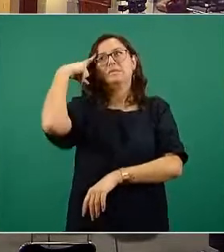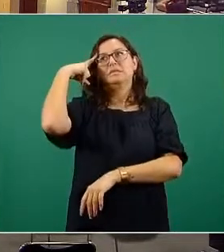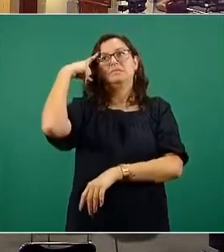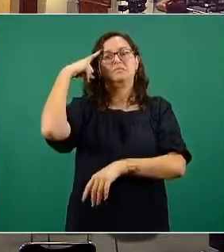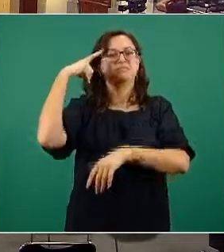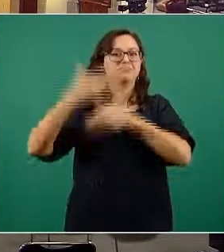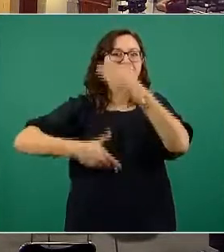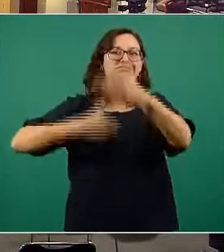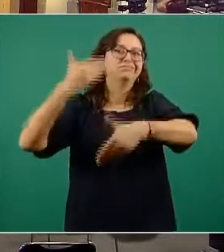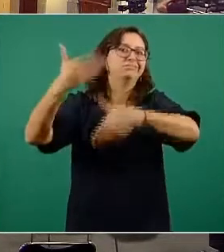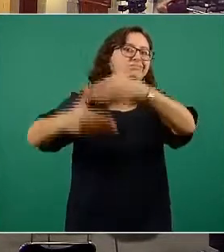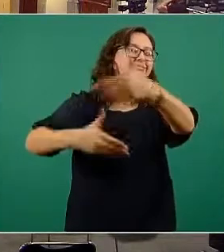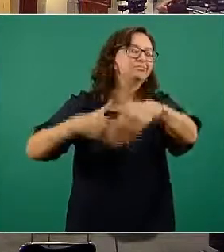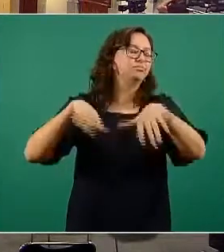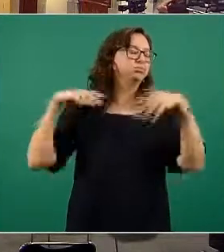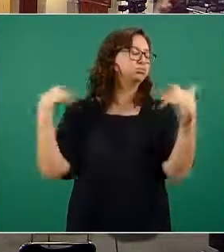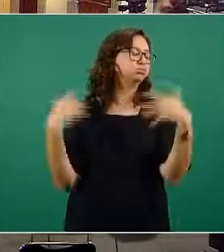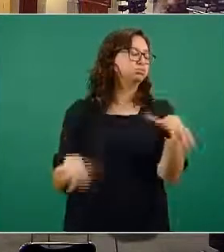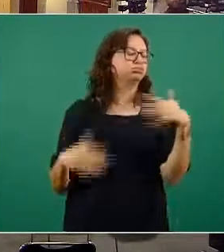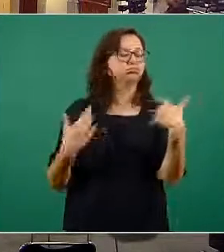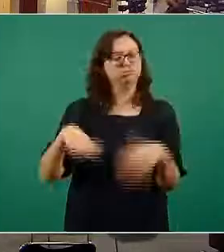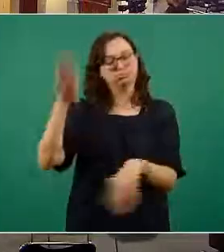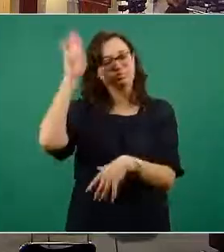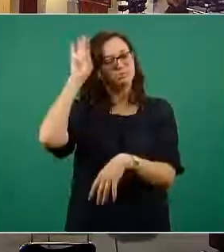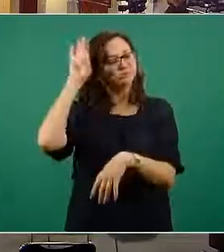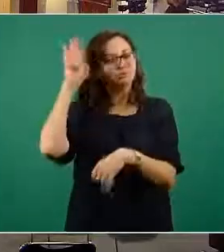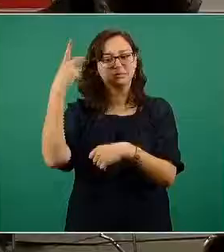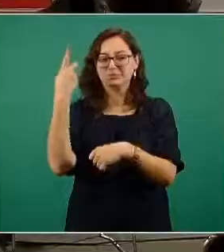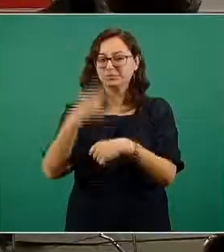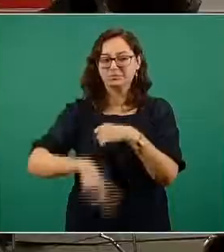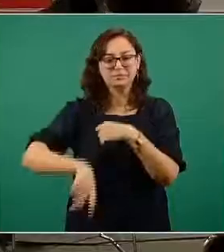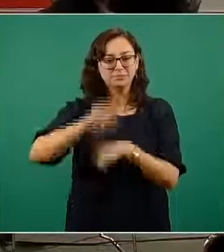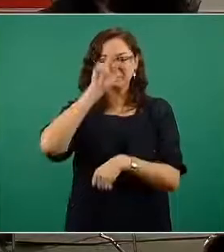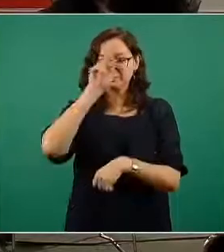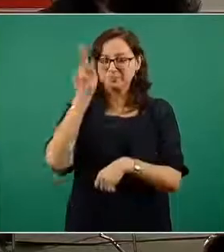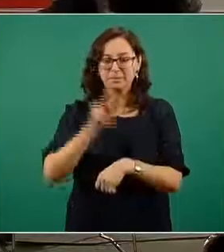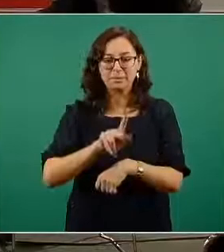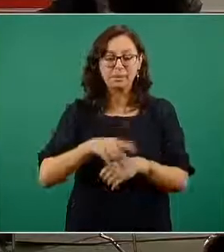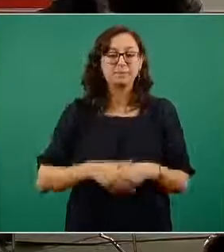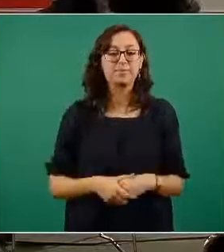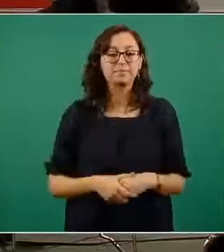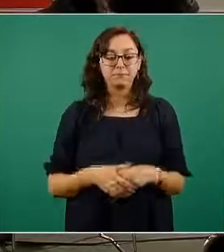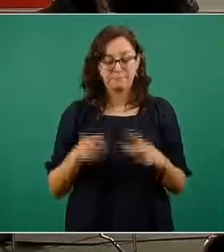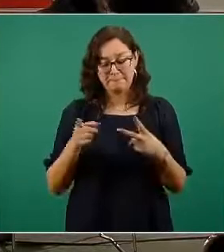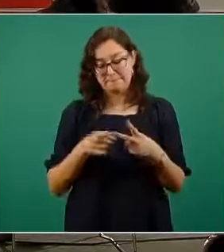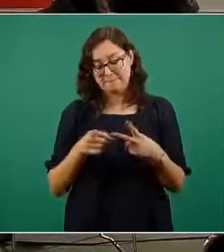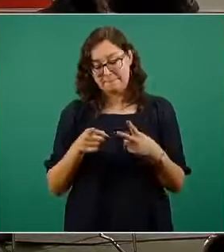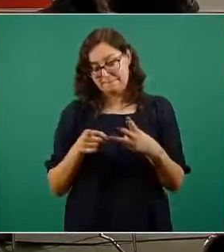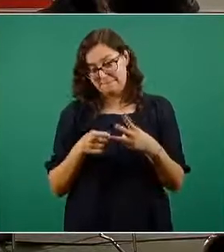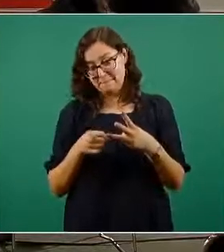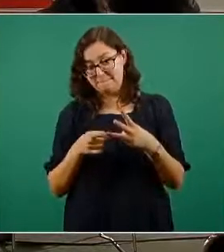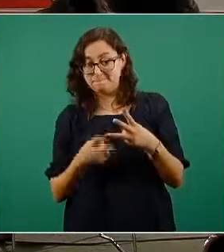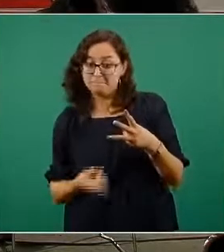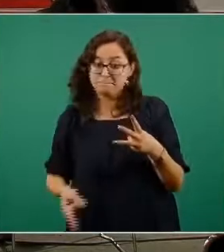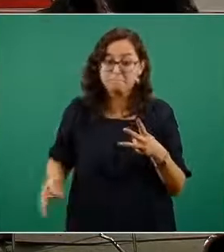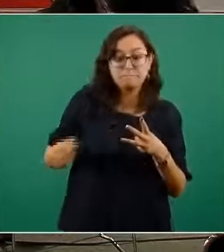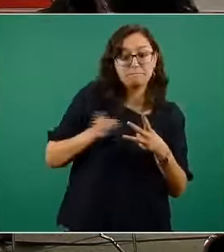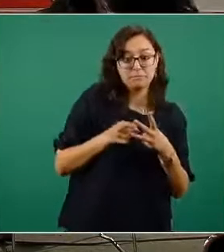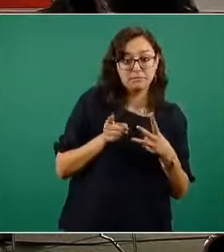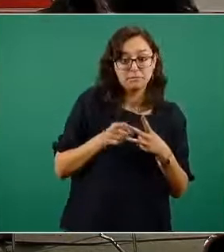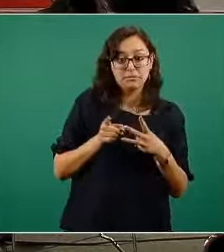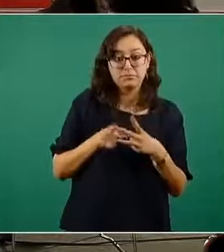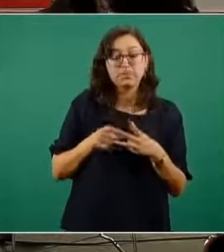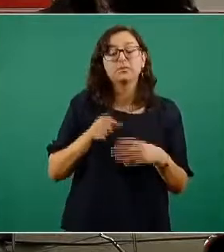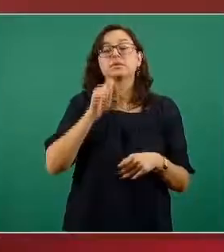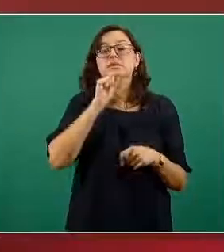conciencia sobre el daño que se puede causar en este sentido ahora respecto a su primera pregunta también